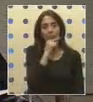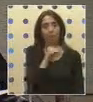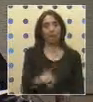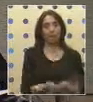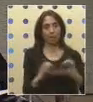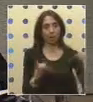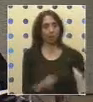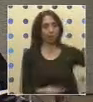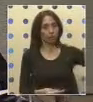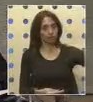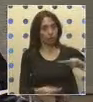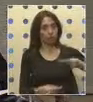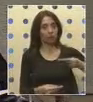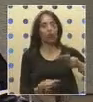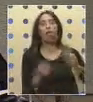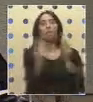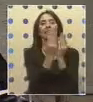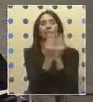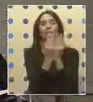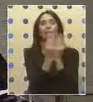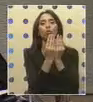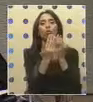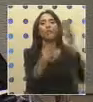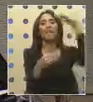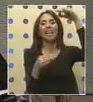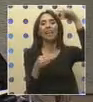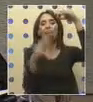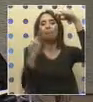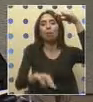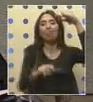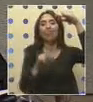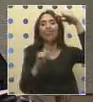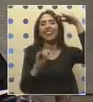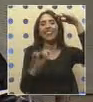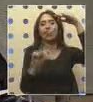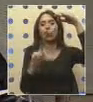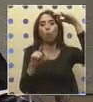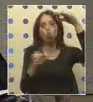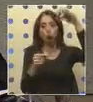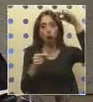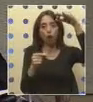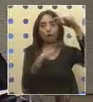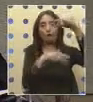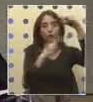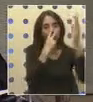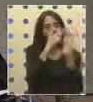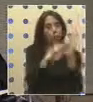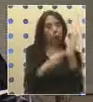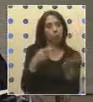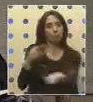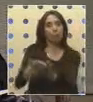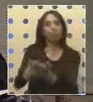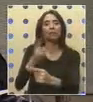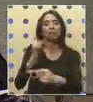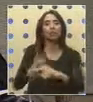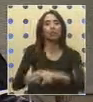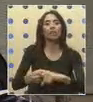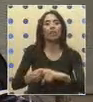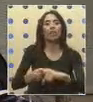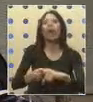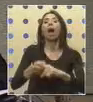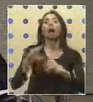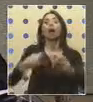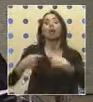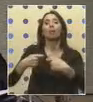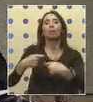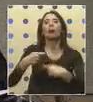corporación el estudio de títulos que la Municipalidad tuvo a la vista al momento de adquirir para sí los terrenos de la Sociedad Comercial Agrícola las Mulas de Sedad